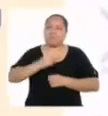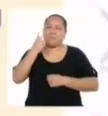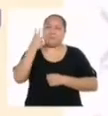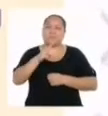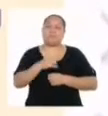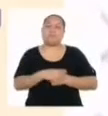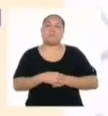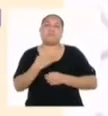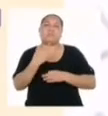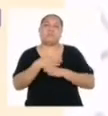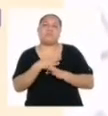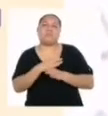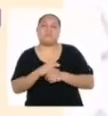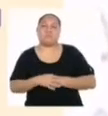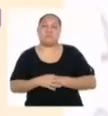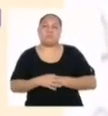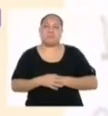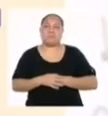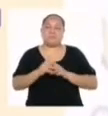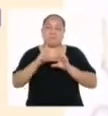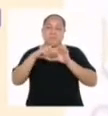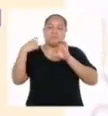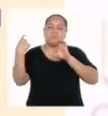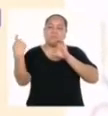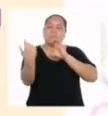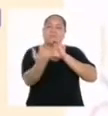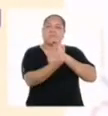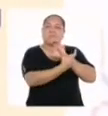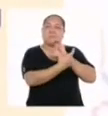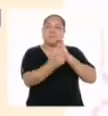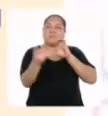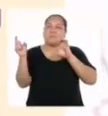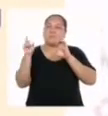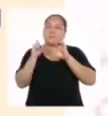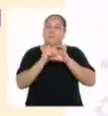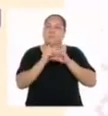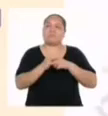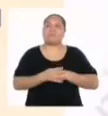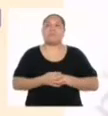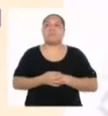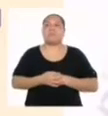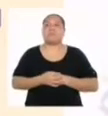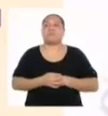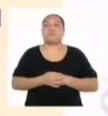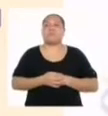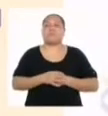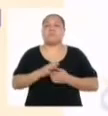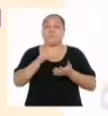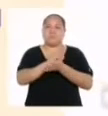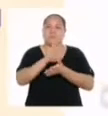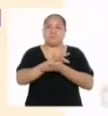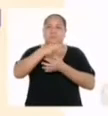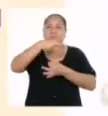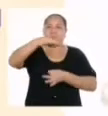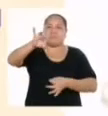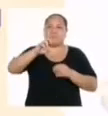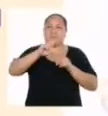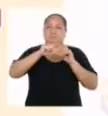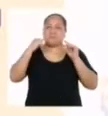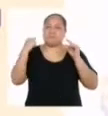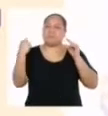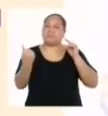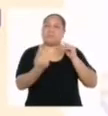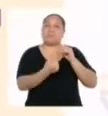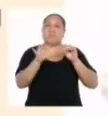Míralo de esta manera. La etiqueta que cubre todo el área lateral de la lata de leche es un papel que está pegado.